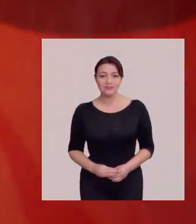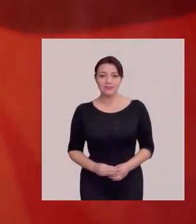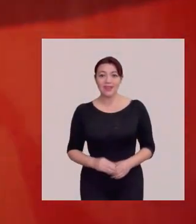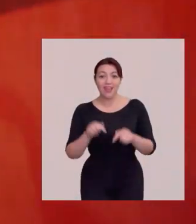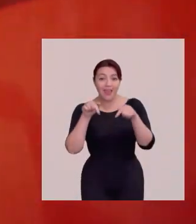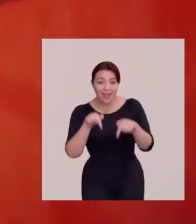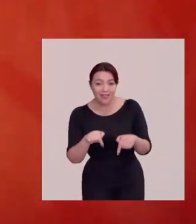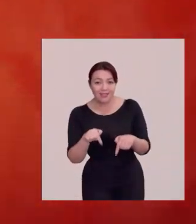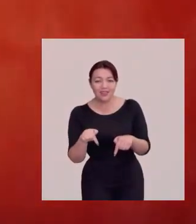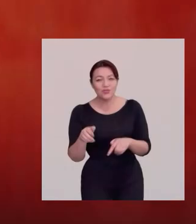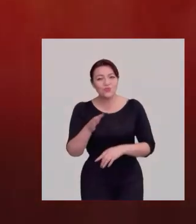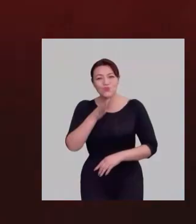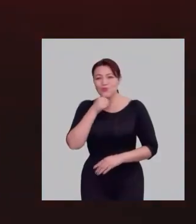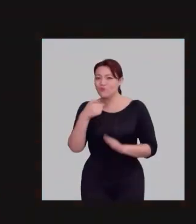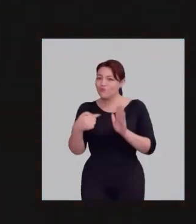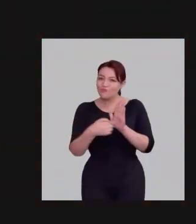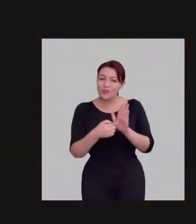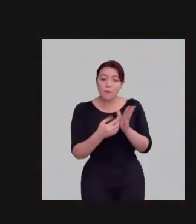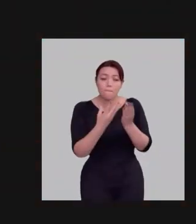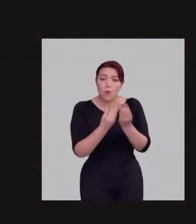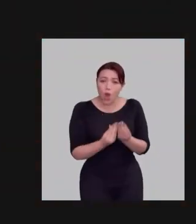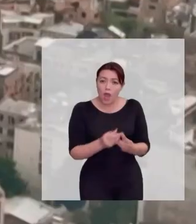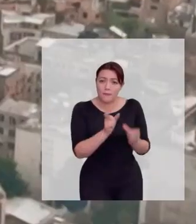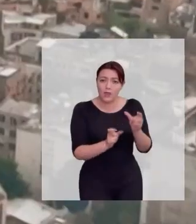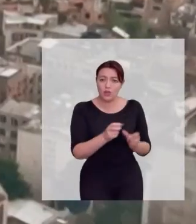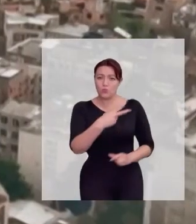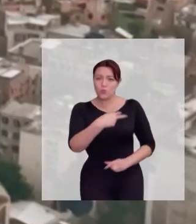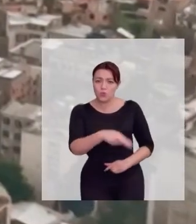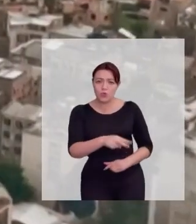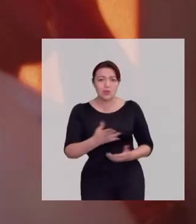No era esta, que sigue siendo de unos pocos.